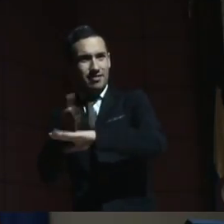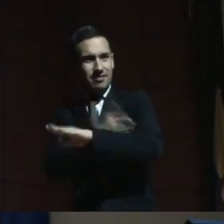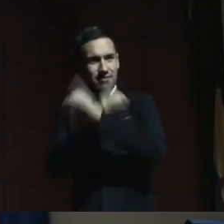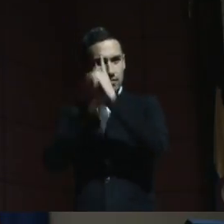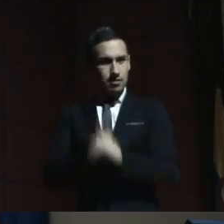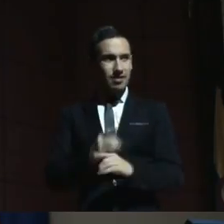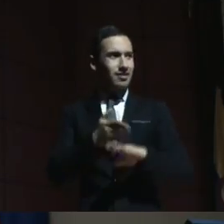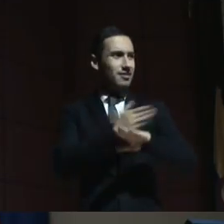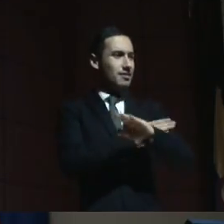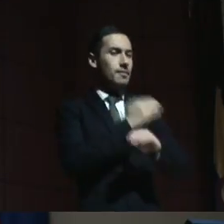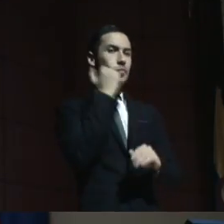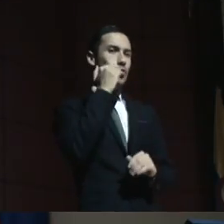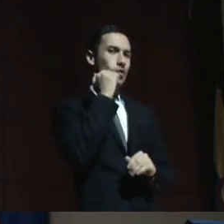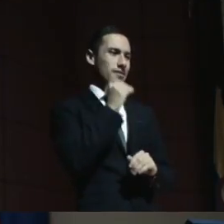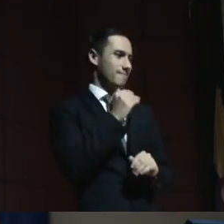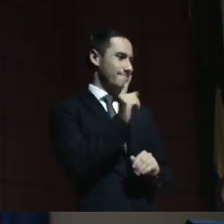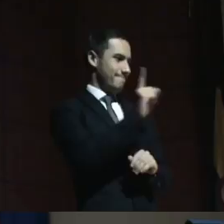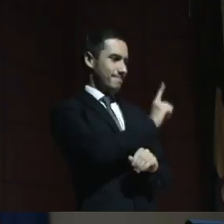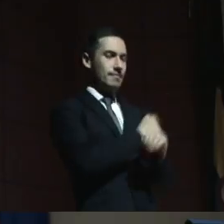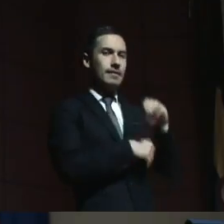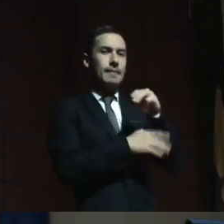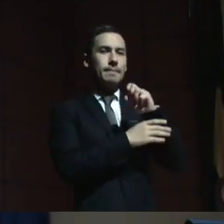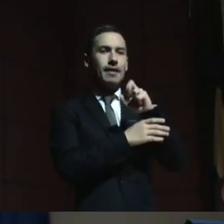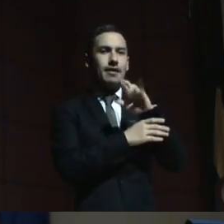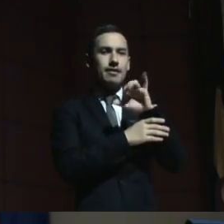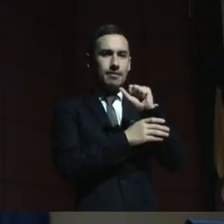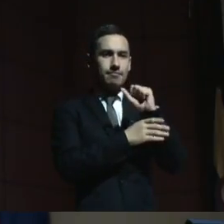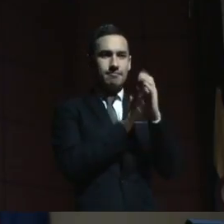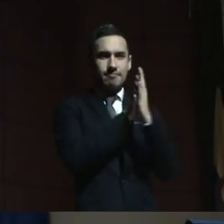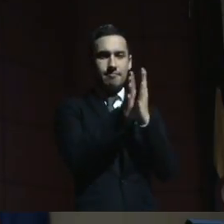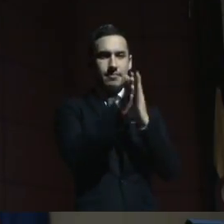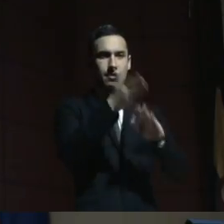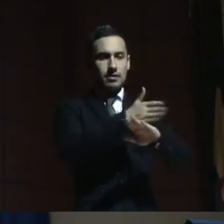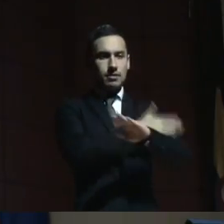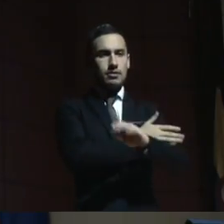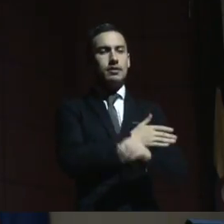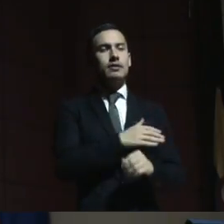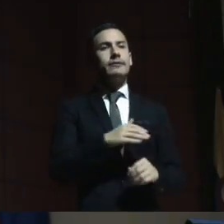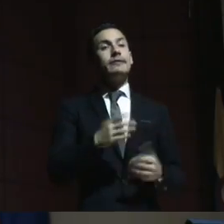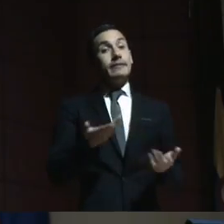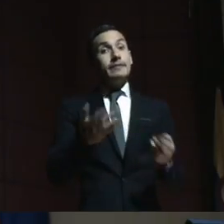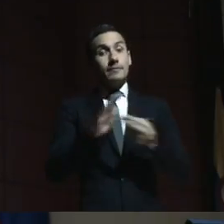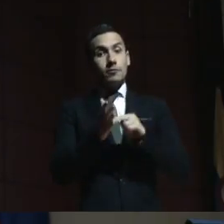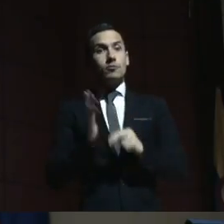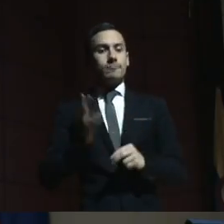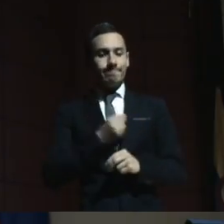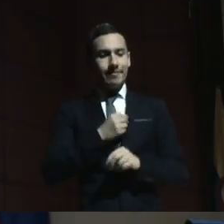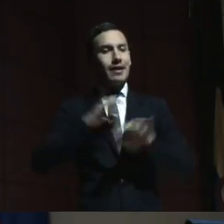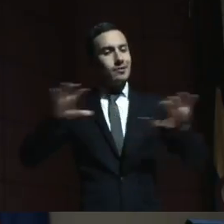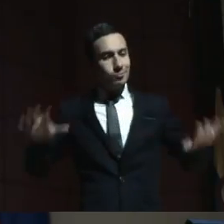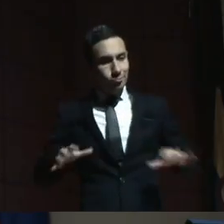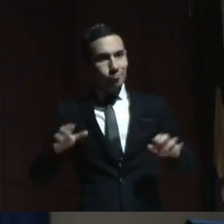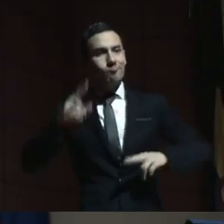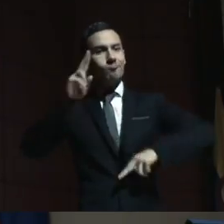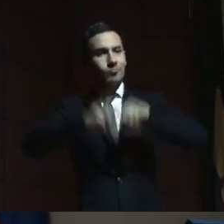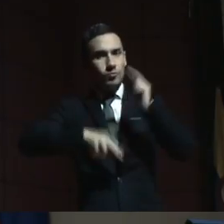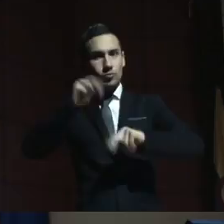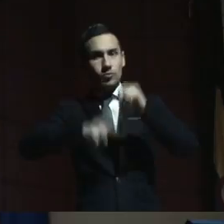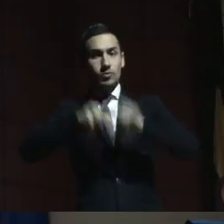y que son las acciones que también tenemos que estar construyendo y que desde la mesa